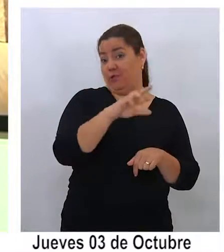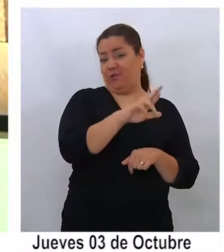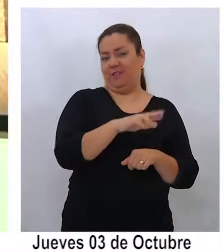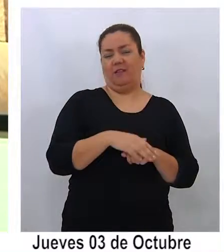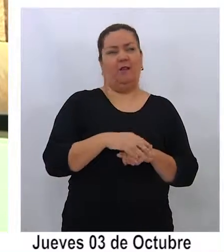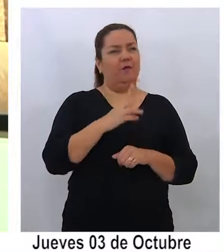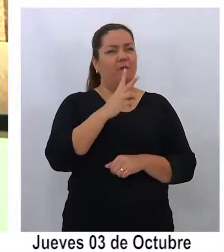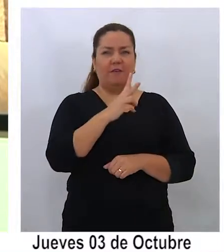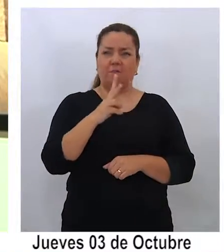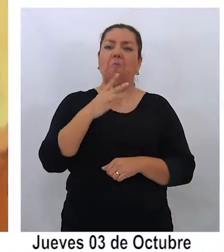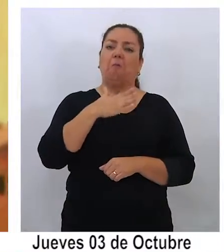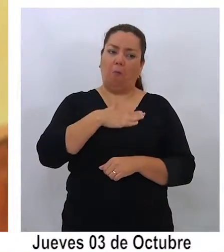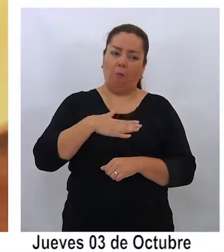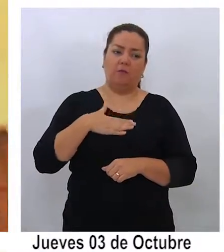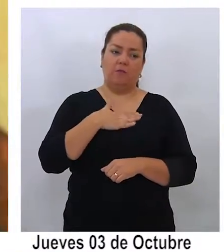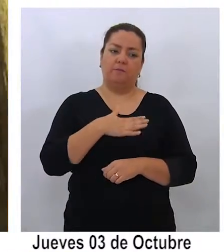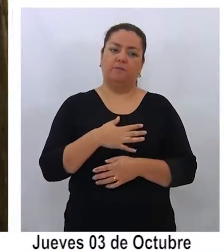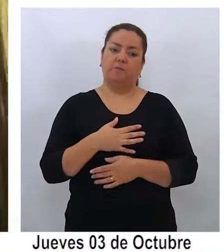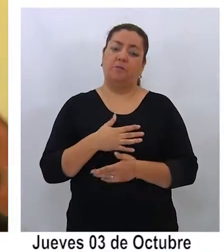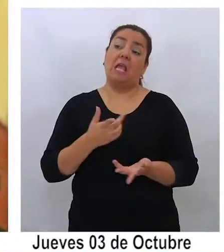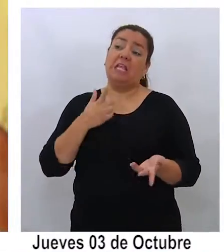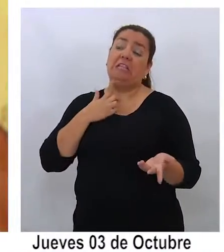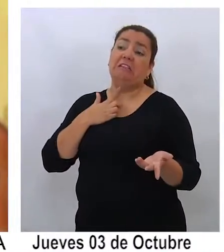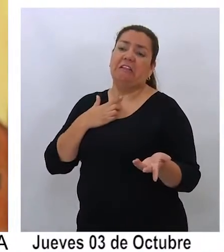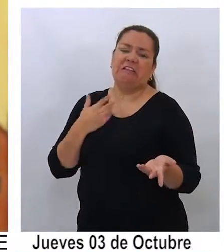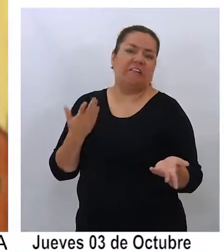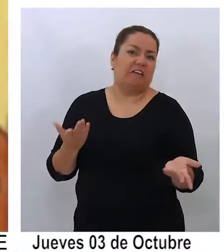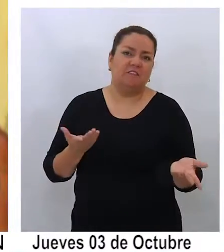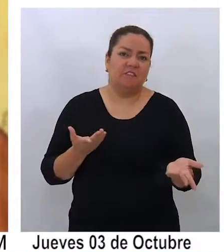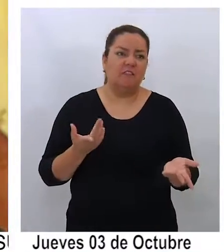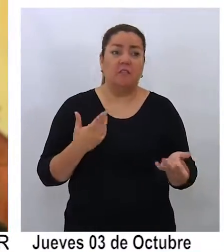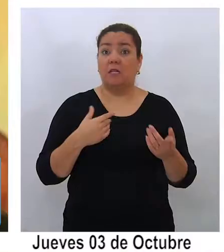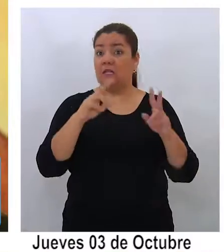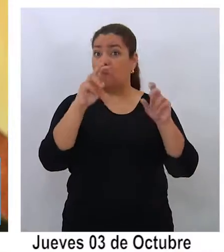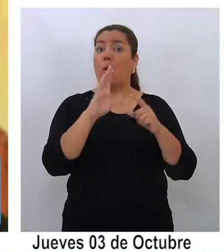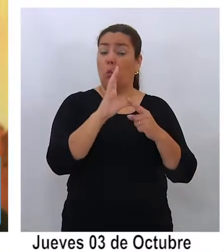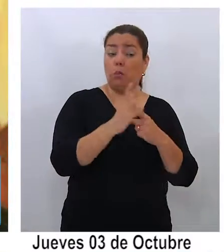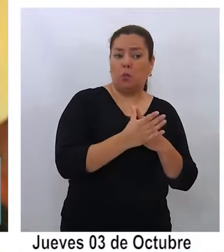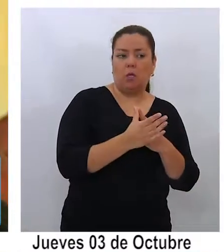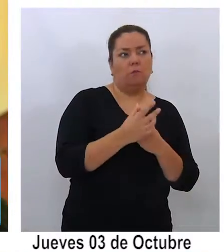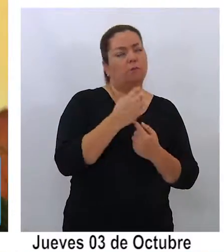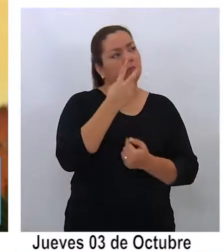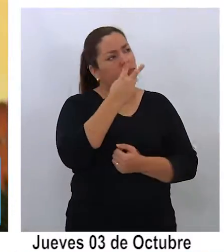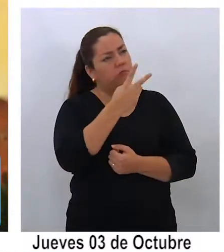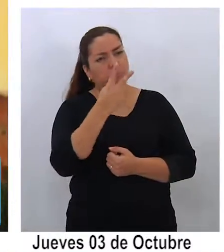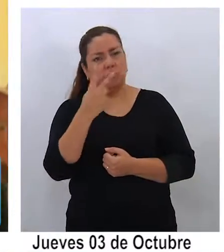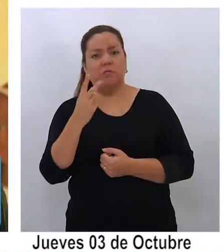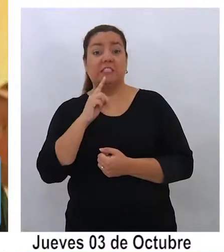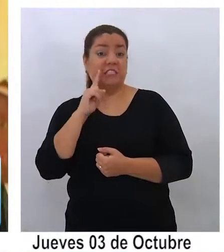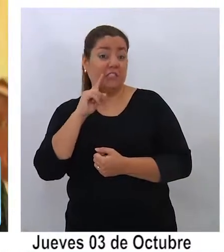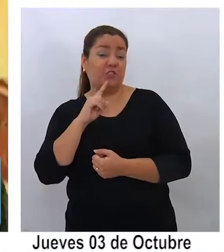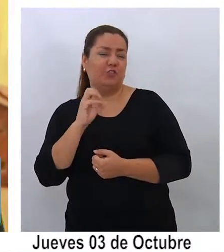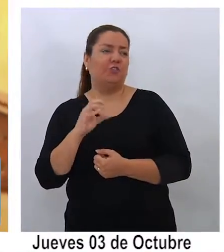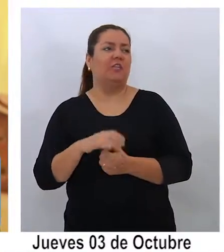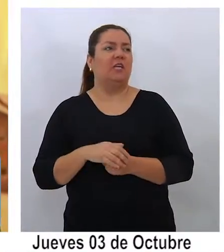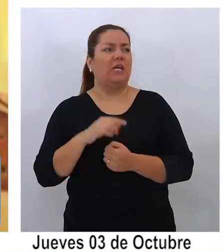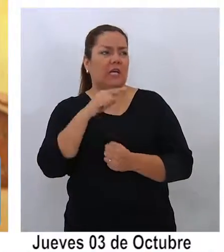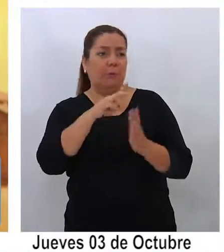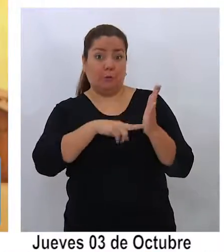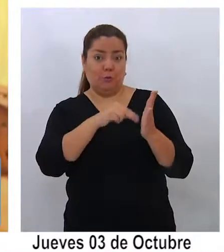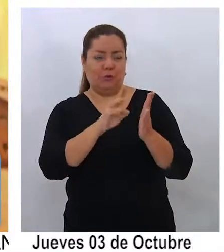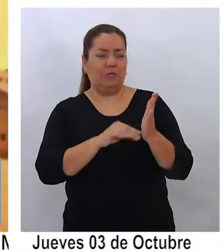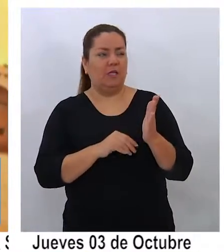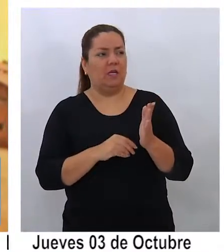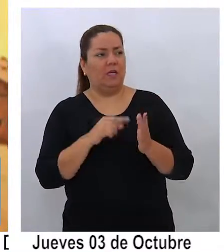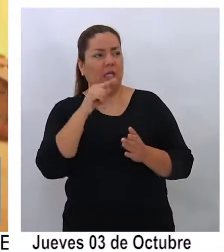aprecia estas cosas. Es interesante desde el punto de vista cultural que Tito, en este caso, el